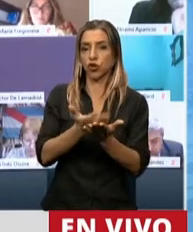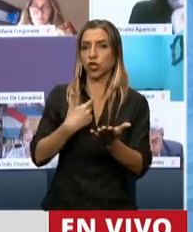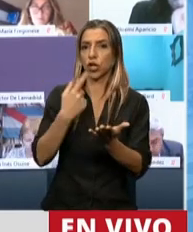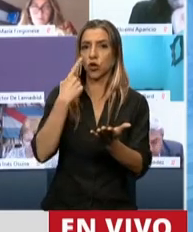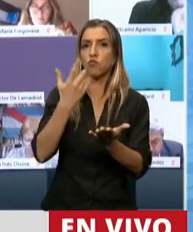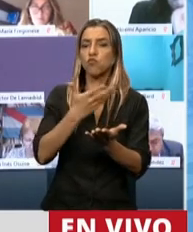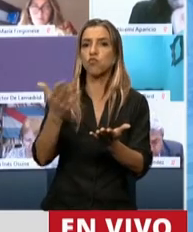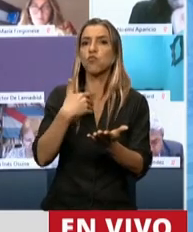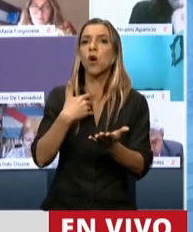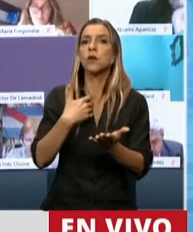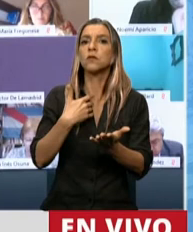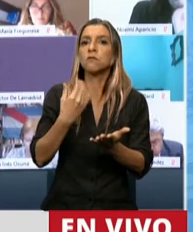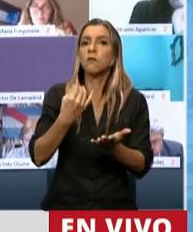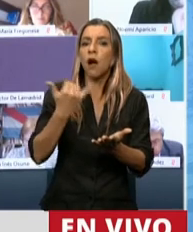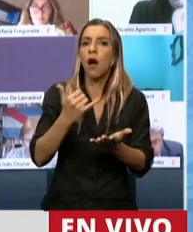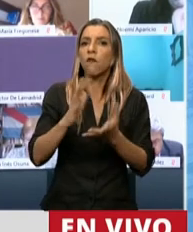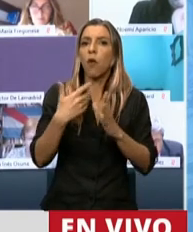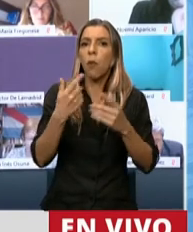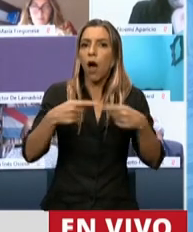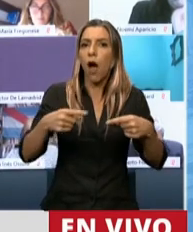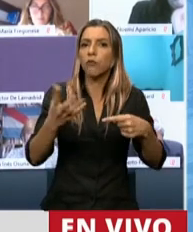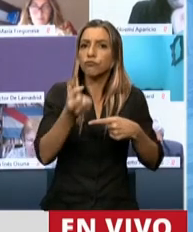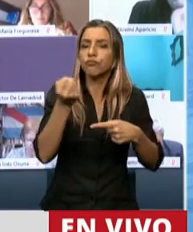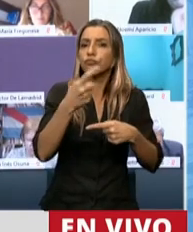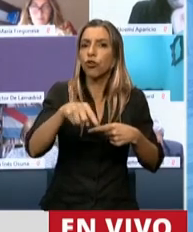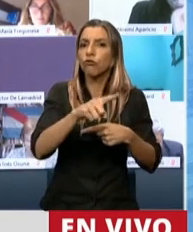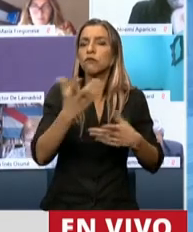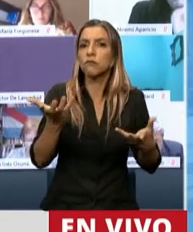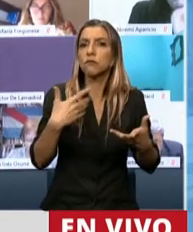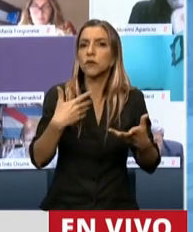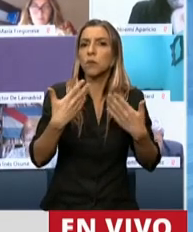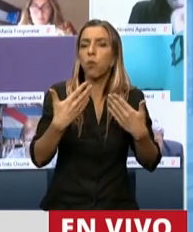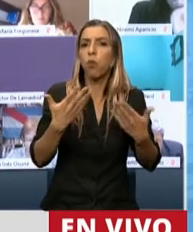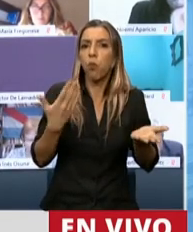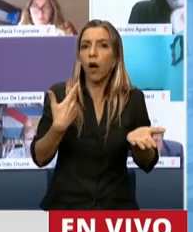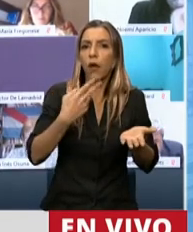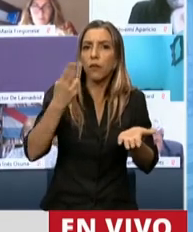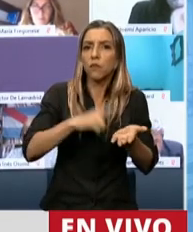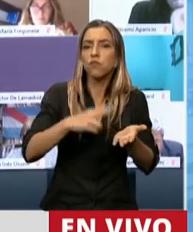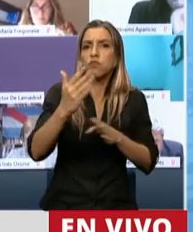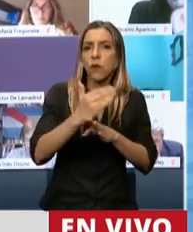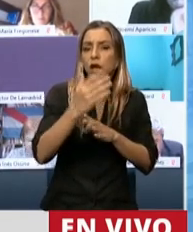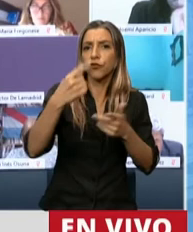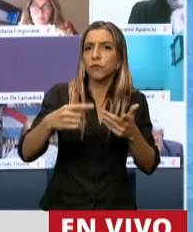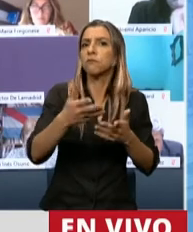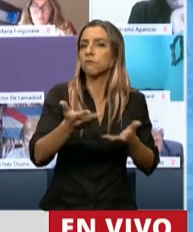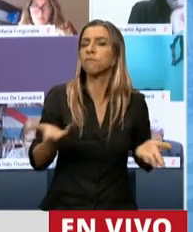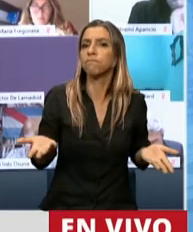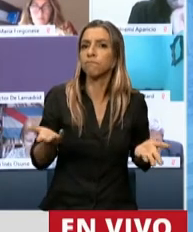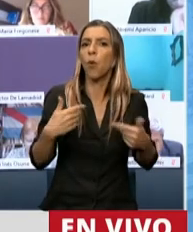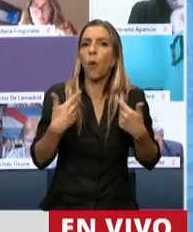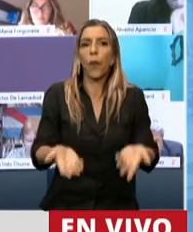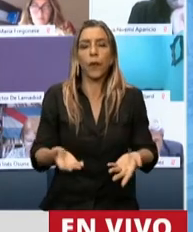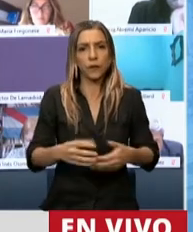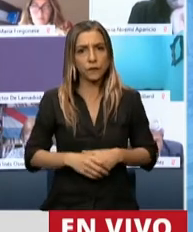y la generación de recursos. En definitiva, esta norma viene a poner como modelo